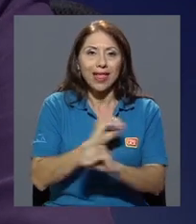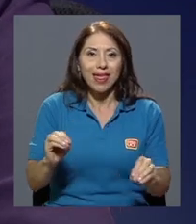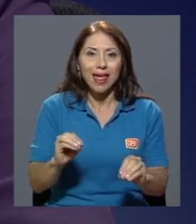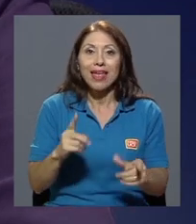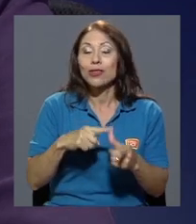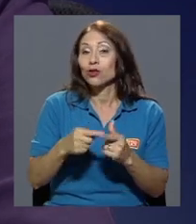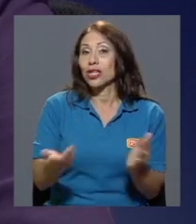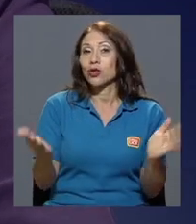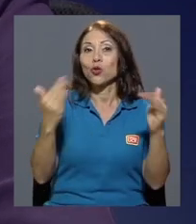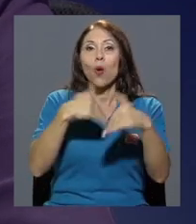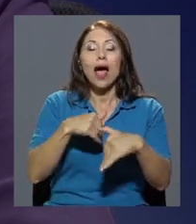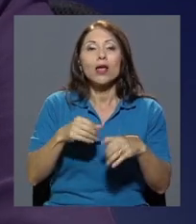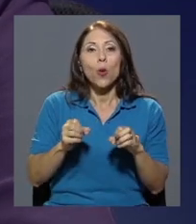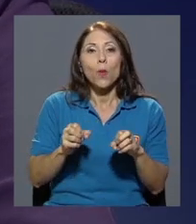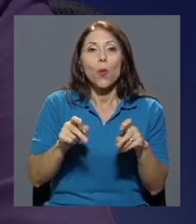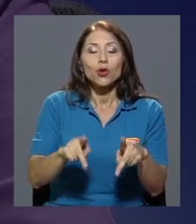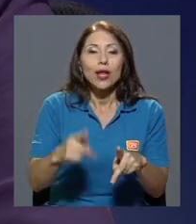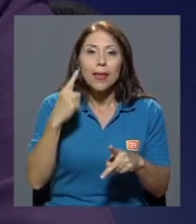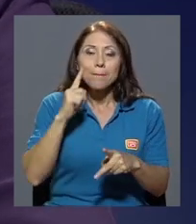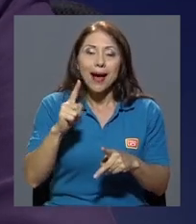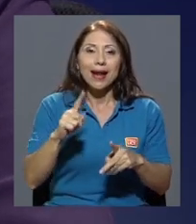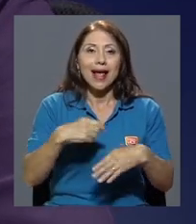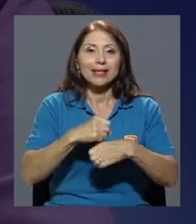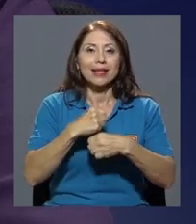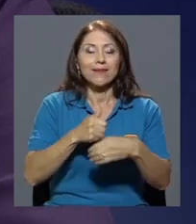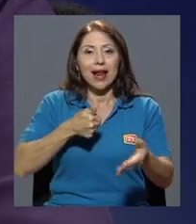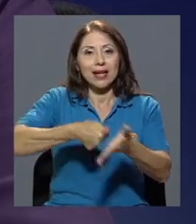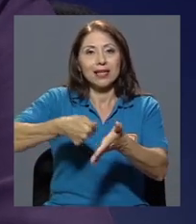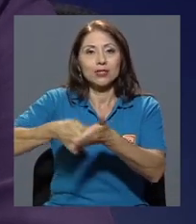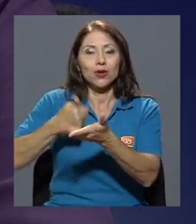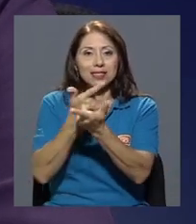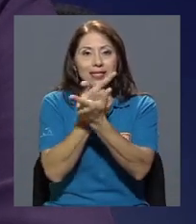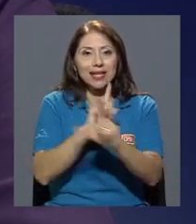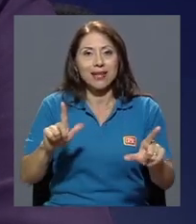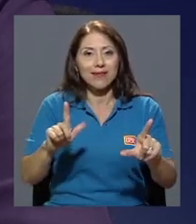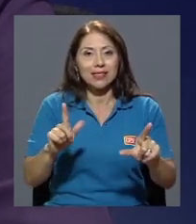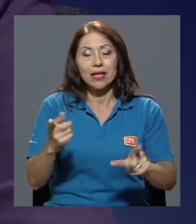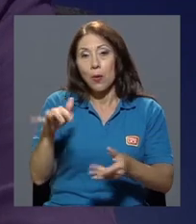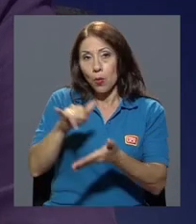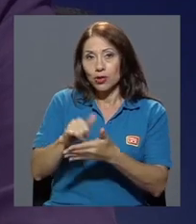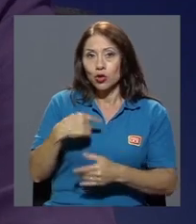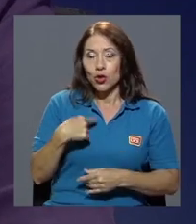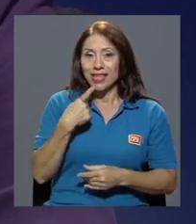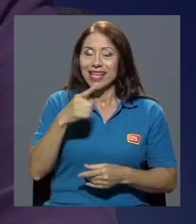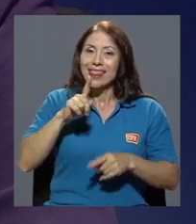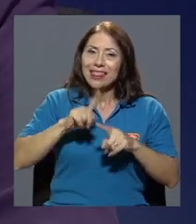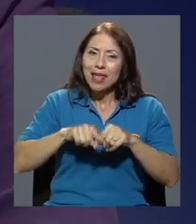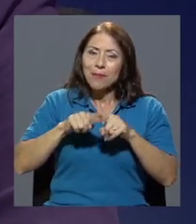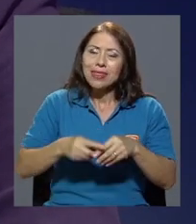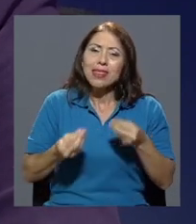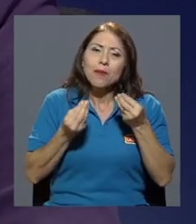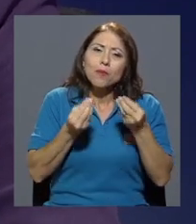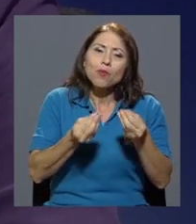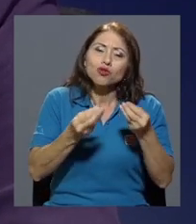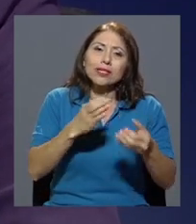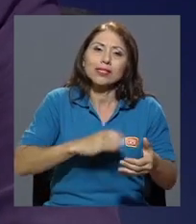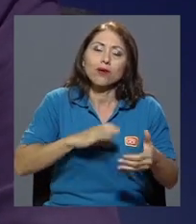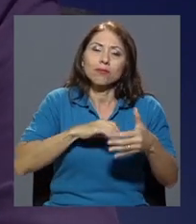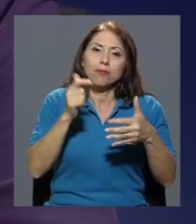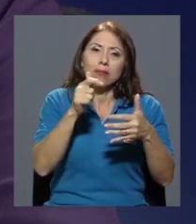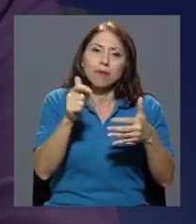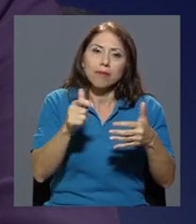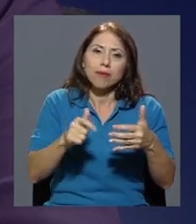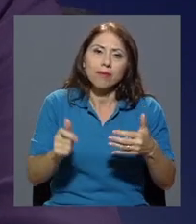celebrar elecciones libres por eso decía que depende de muchísimos factores o sea, el hecho de que la